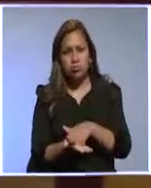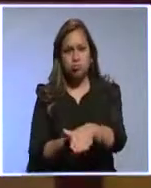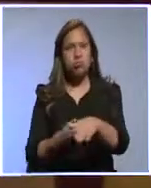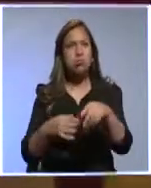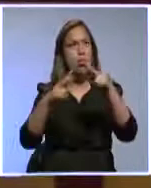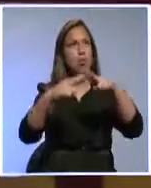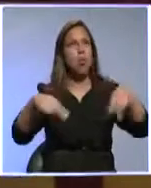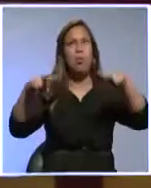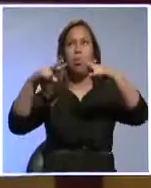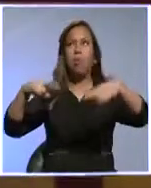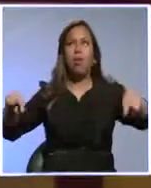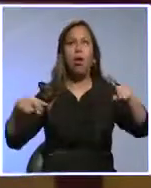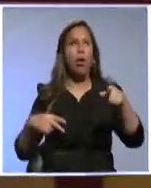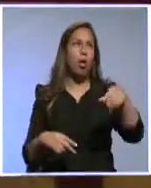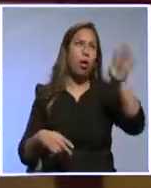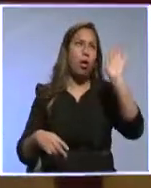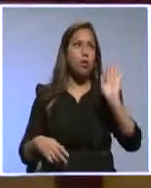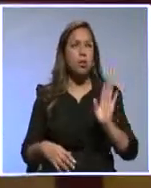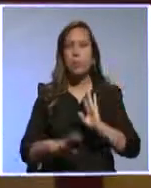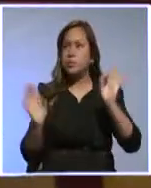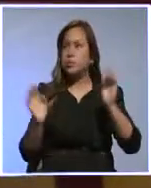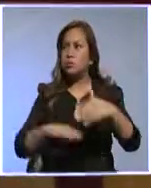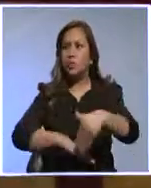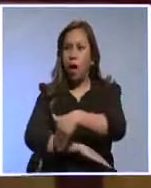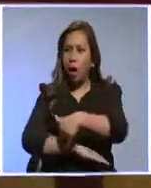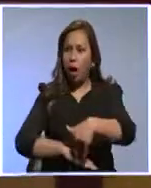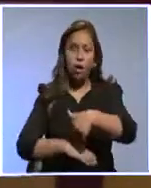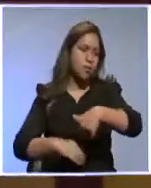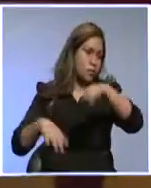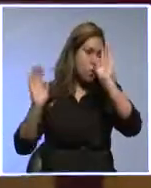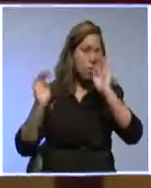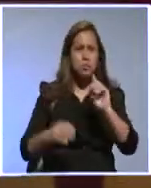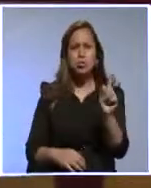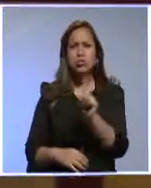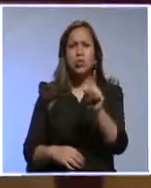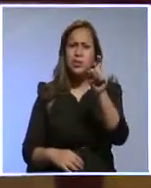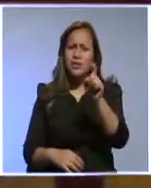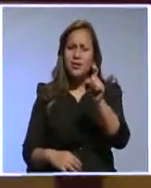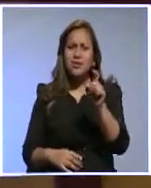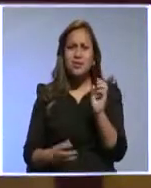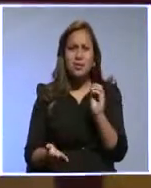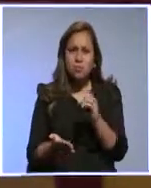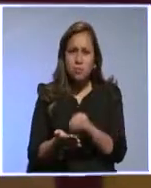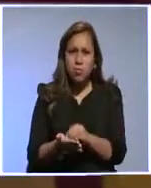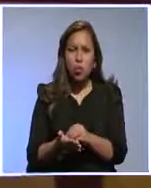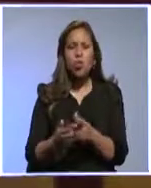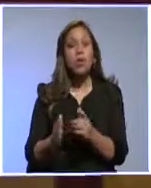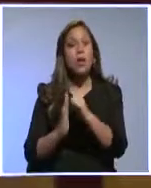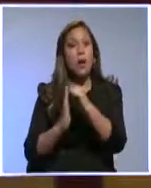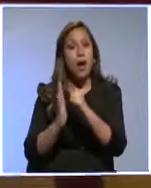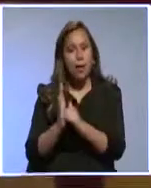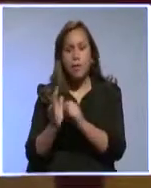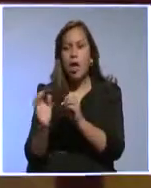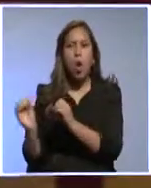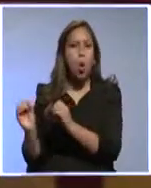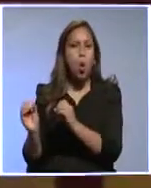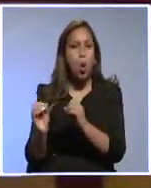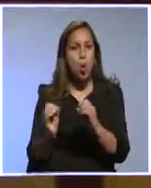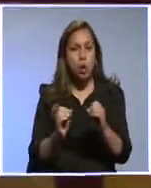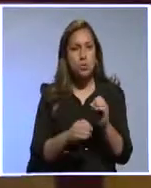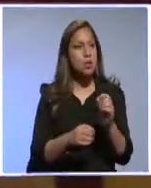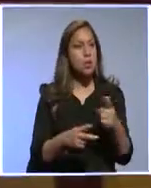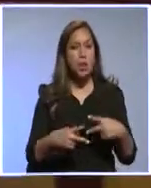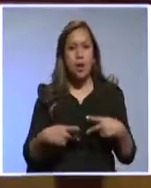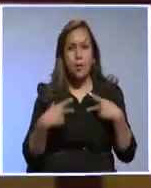sino de pensar en un concepto de hábitat, un concepto de vivienda donde la gente pueda vivir y ser feliz.